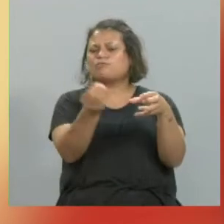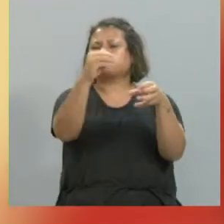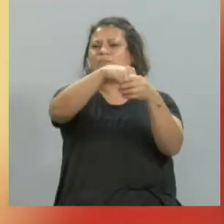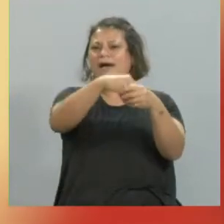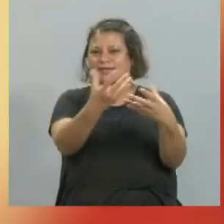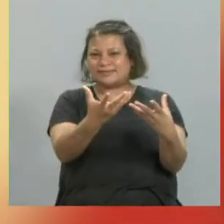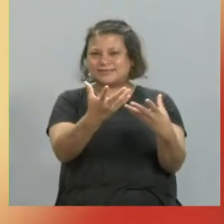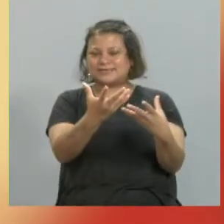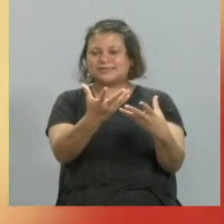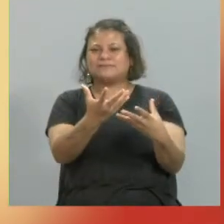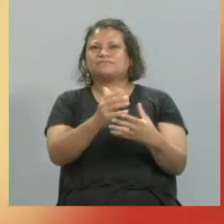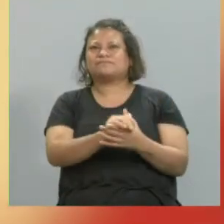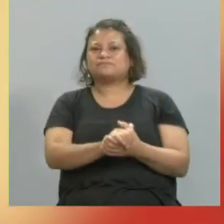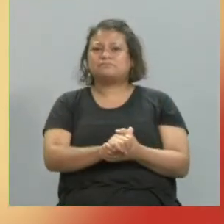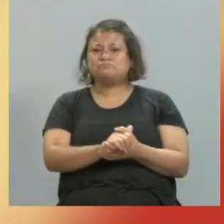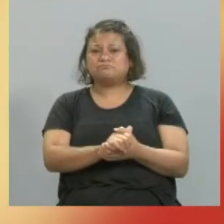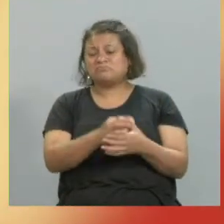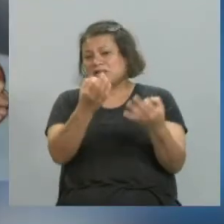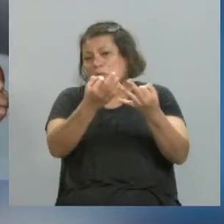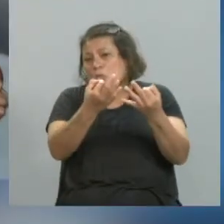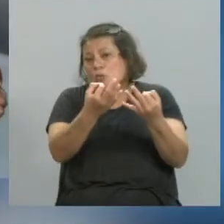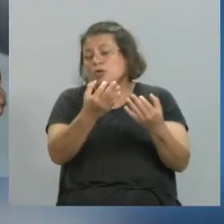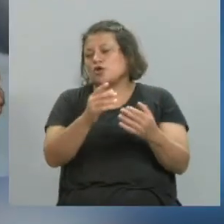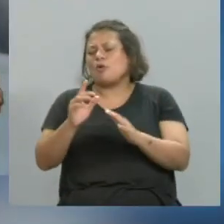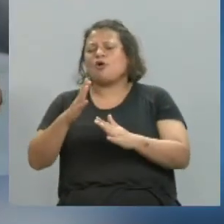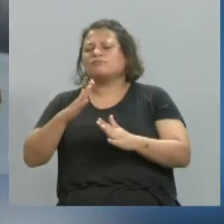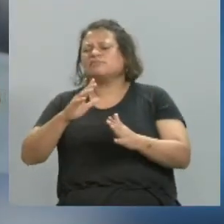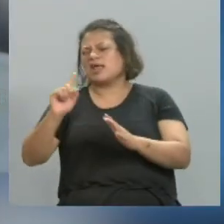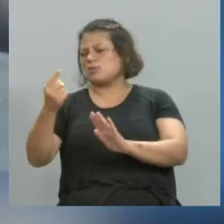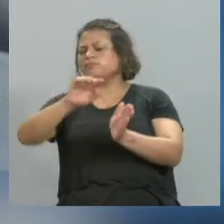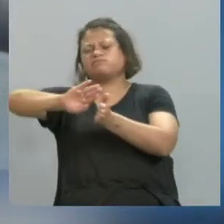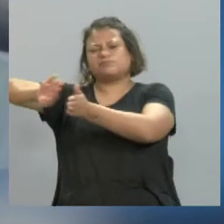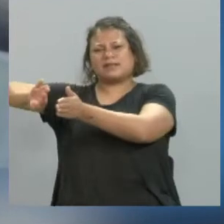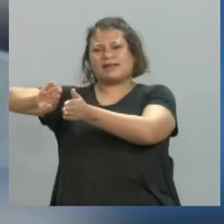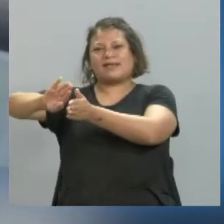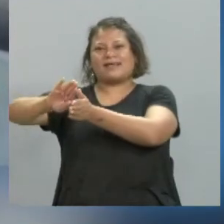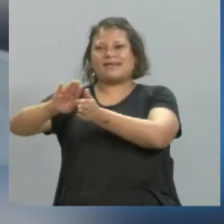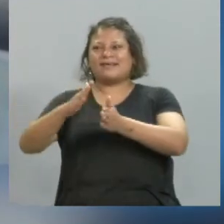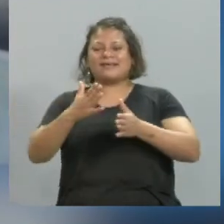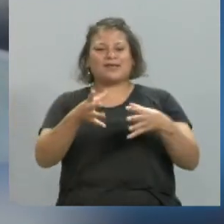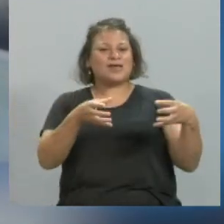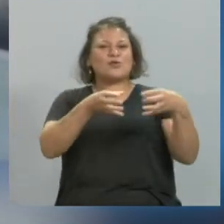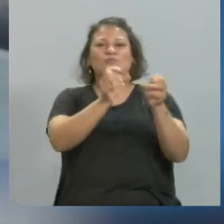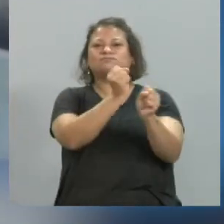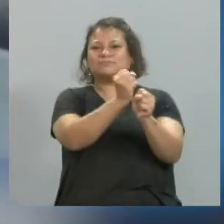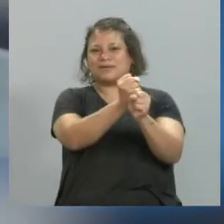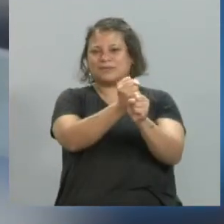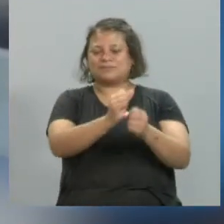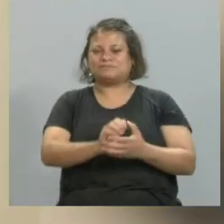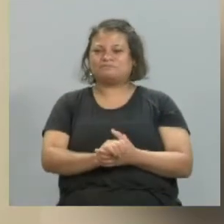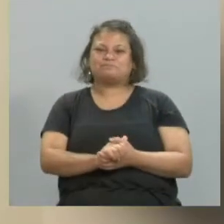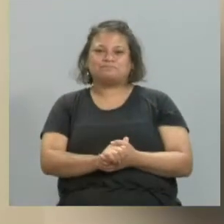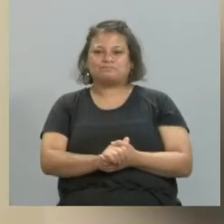que está muy en boda y está muy bueno, ¿no? Como correrse de un poco de esa cosa tan individual que tenemos. Tal cual.